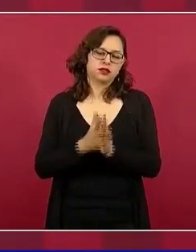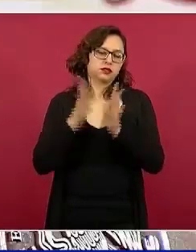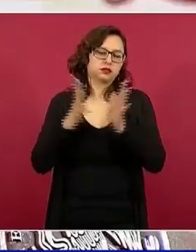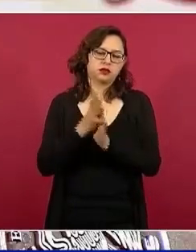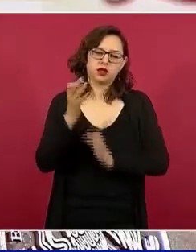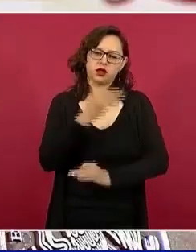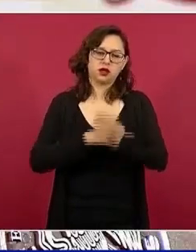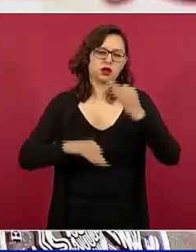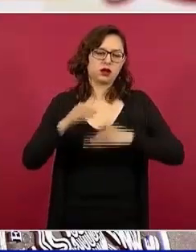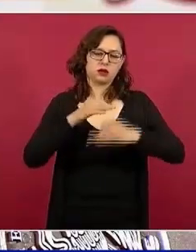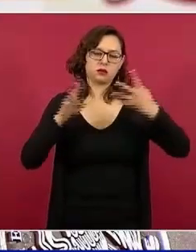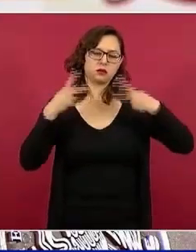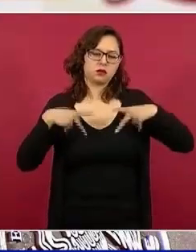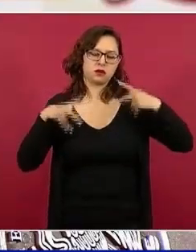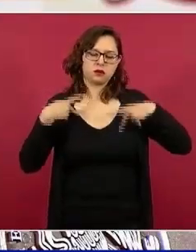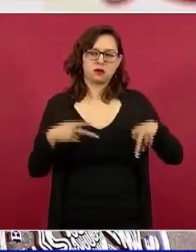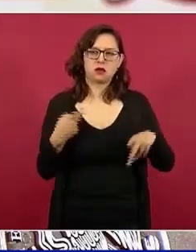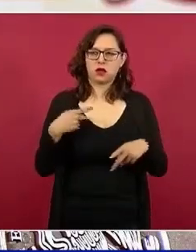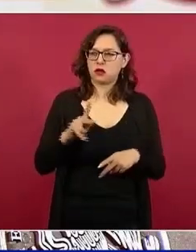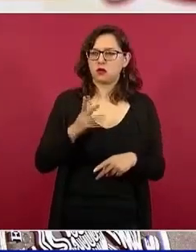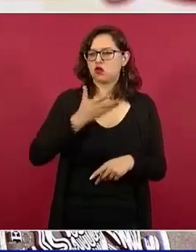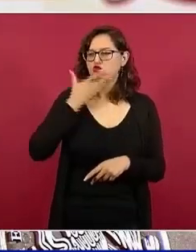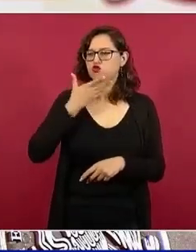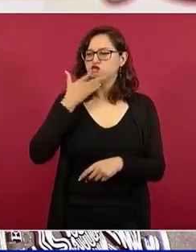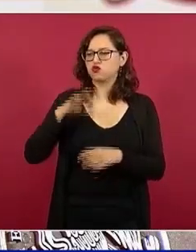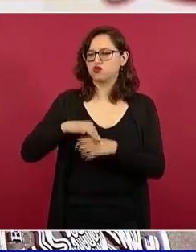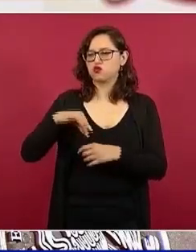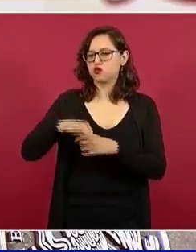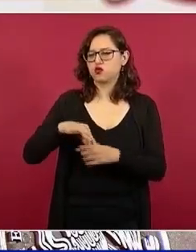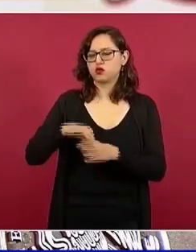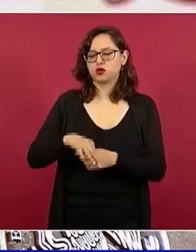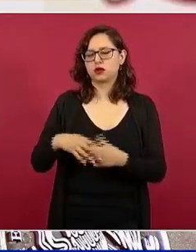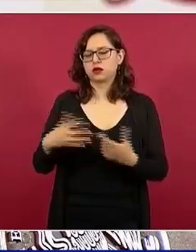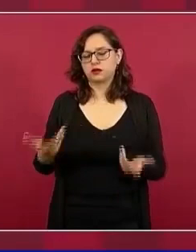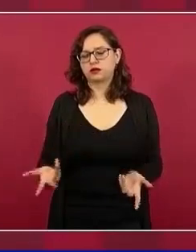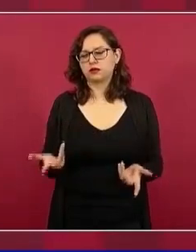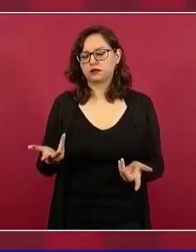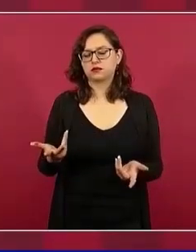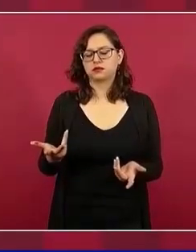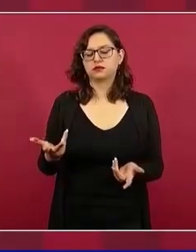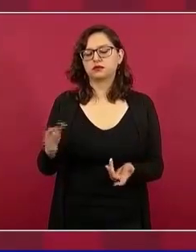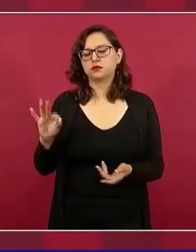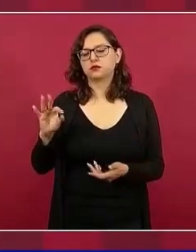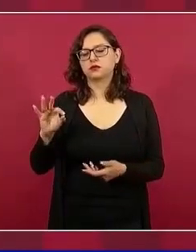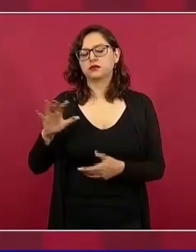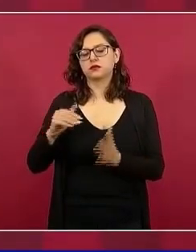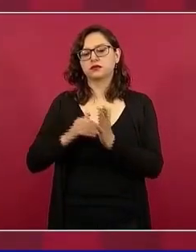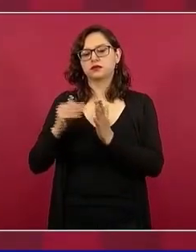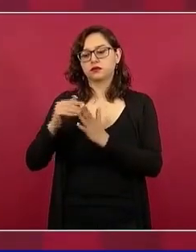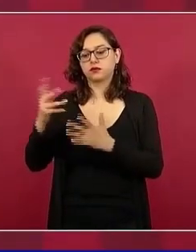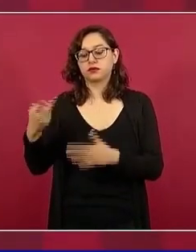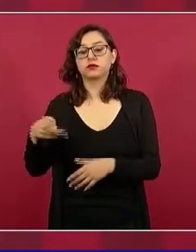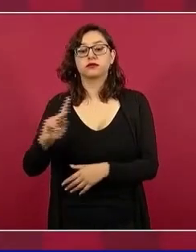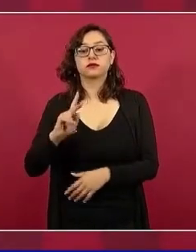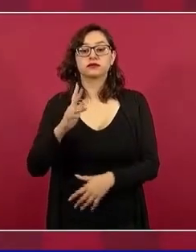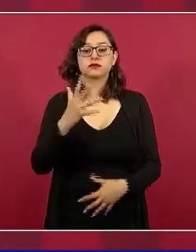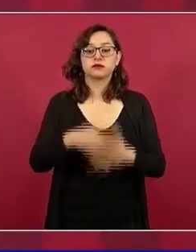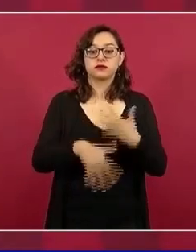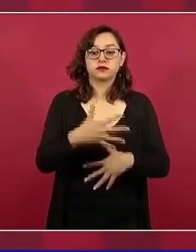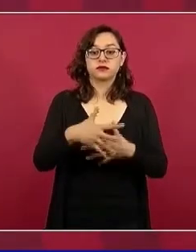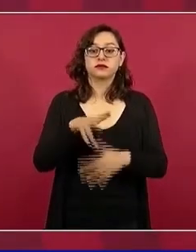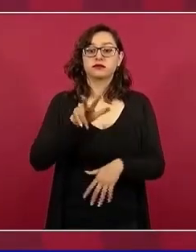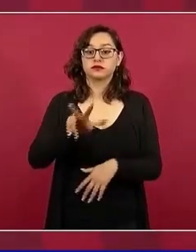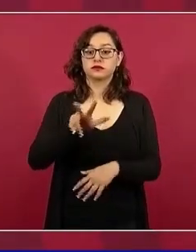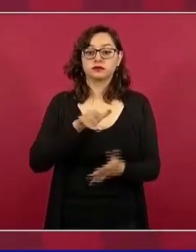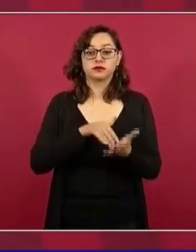Pero sí como 15, 18 millones de ciudadanos en Estados Unidos,